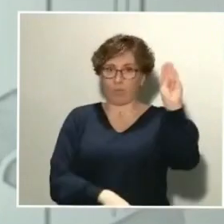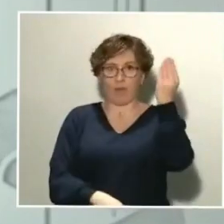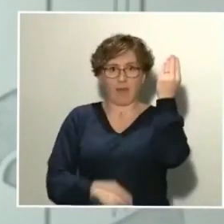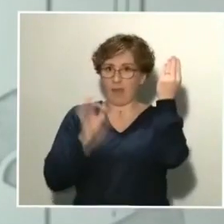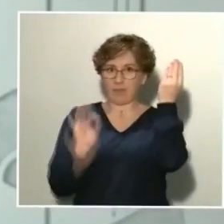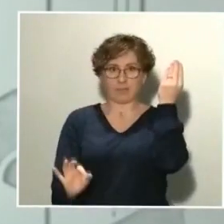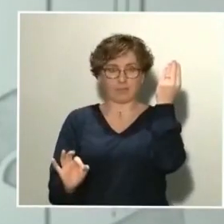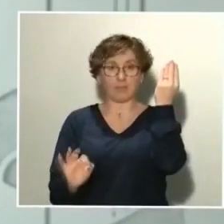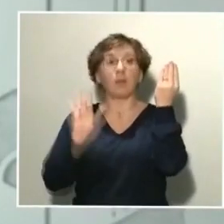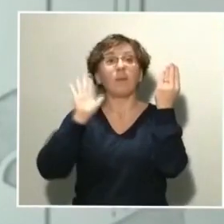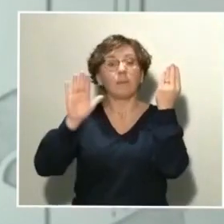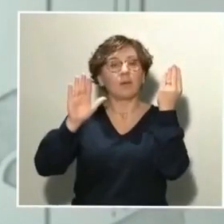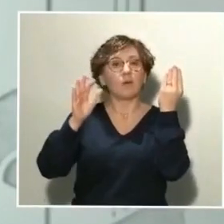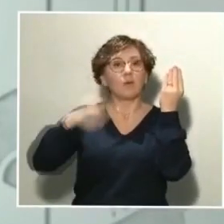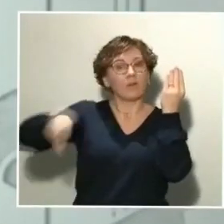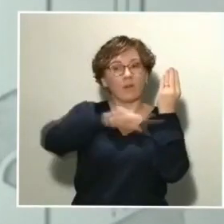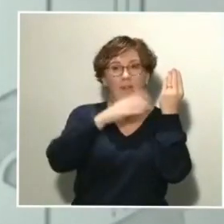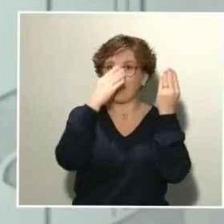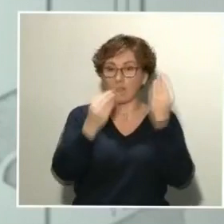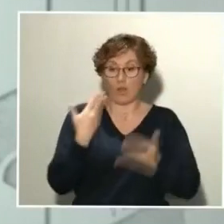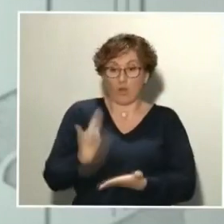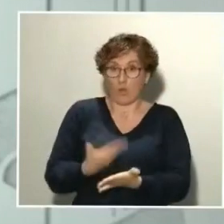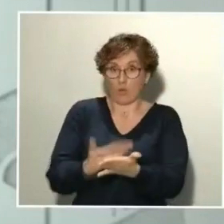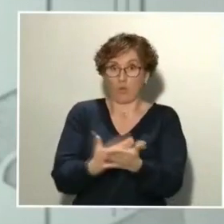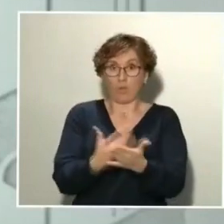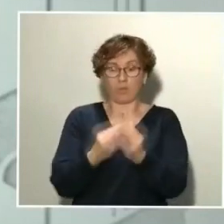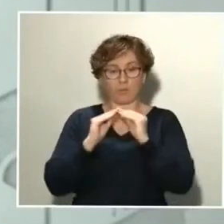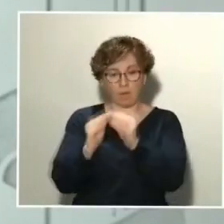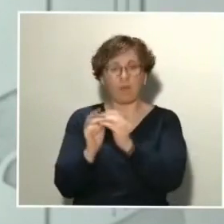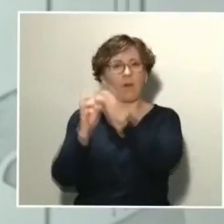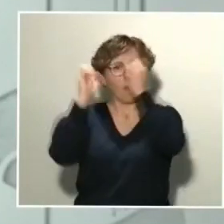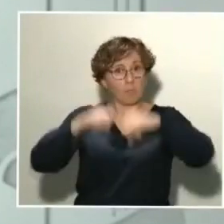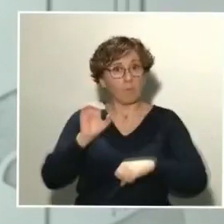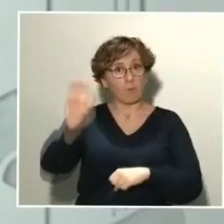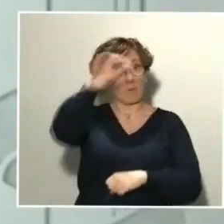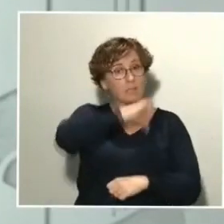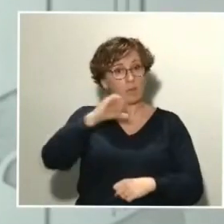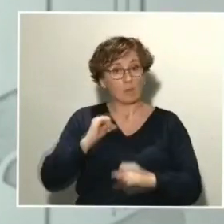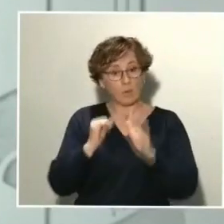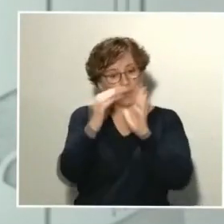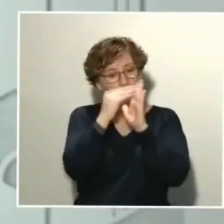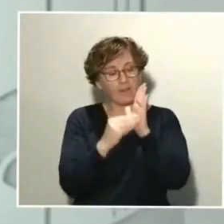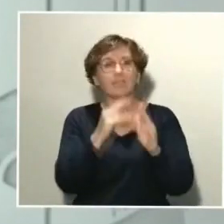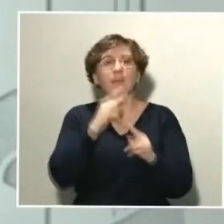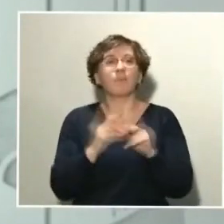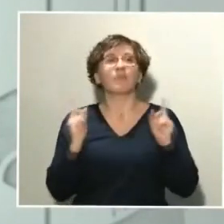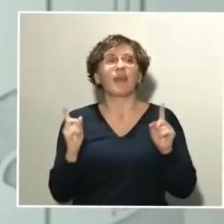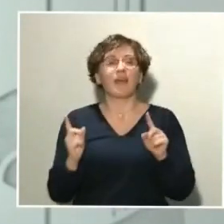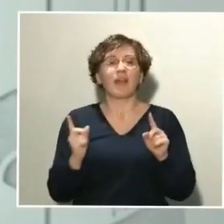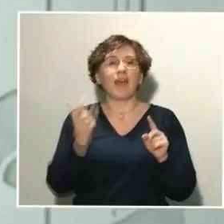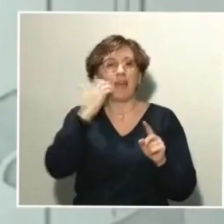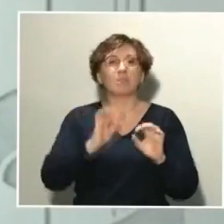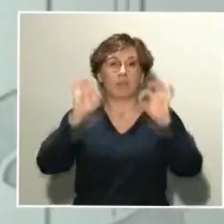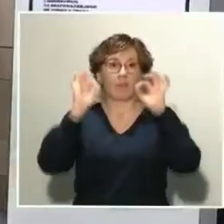documentos que están elaborados y consensuados con todas las comunidades autónomas prevén ciertas excepciones que son, en principio, razonables.